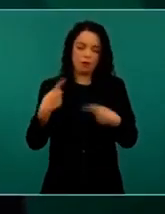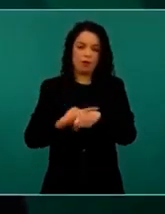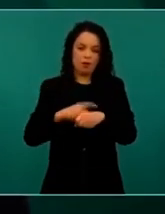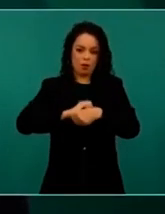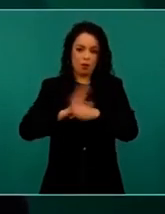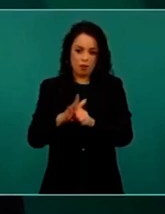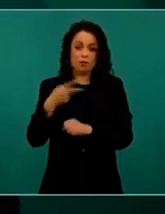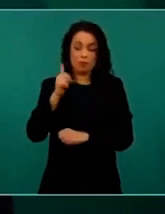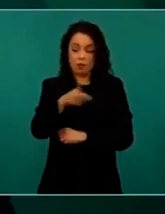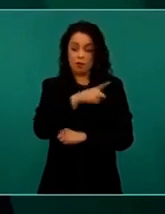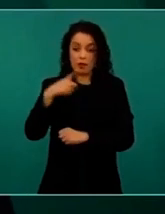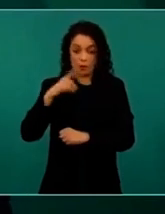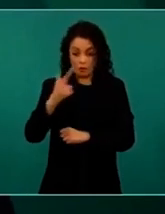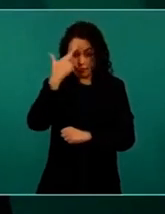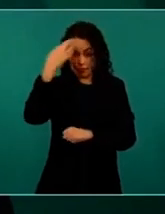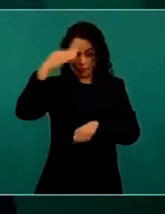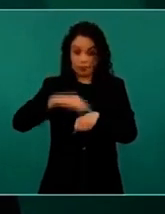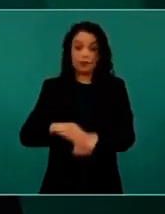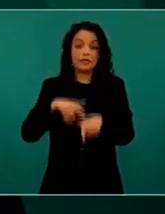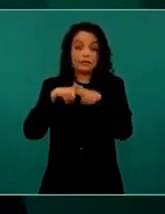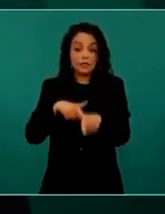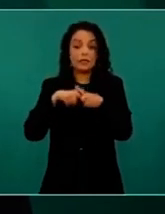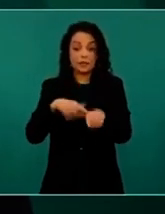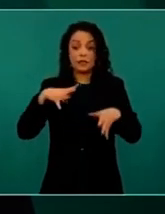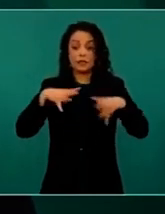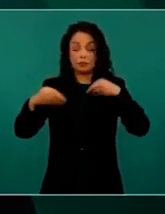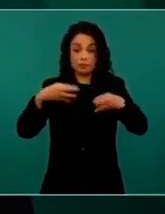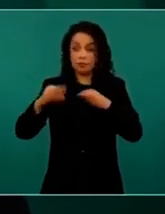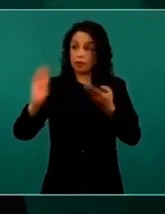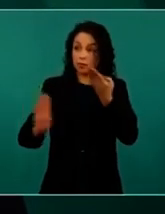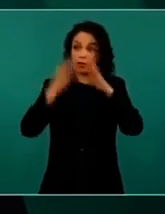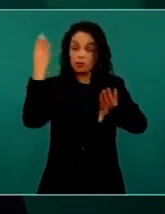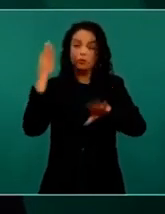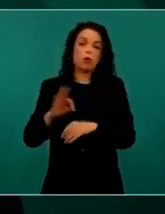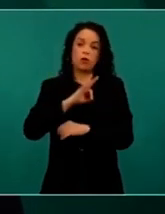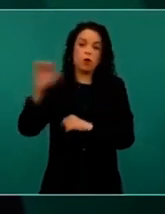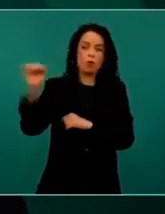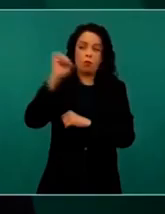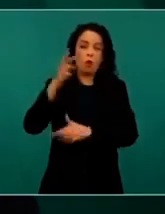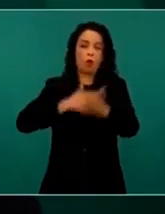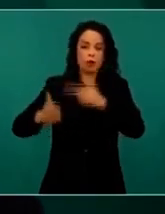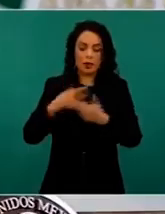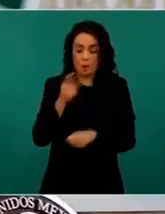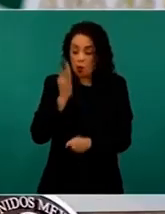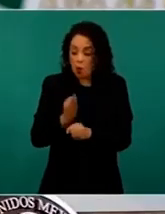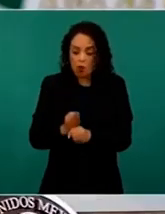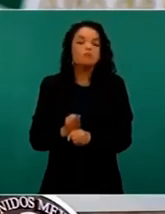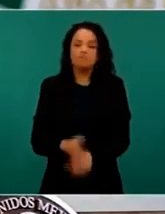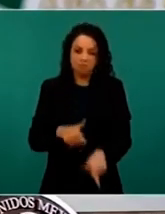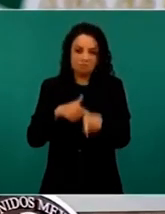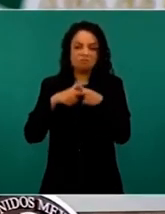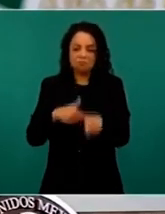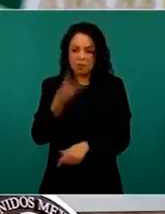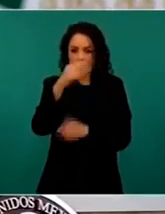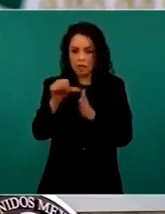mientras siga la epidemia activa en el mundo, desde luego en todos los países podría haber un repunte, pero hasta el momento tres meses de reducción consecutiva